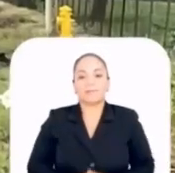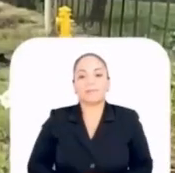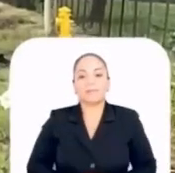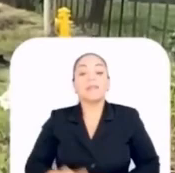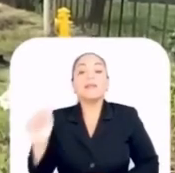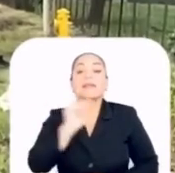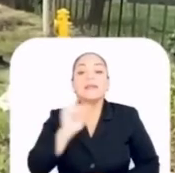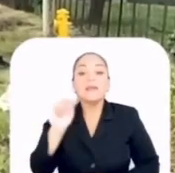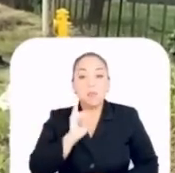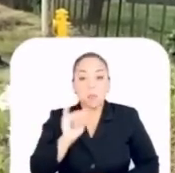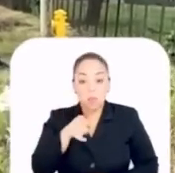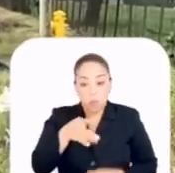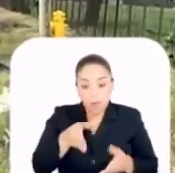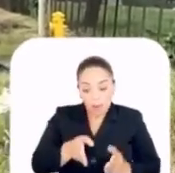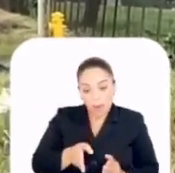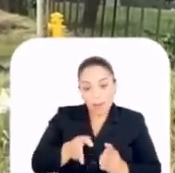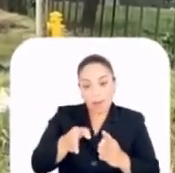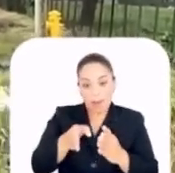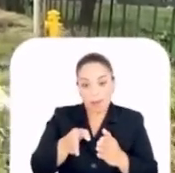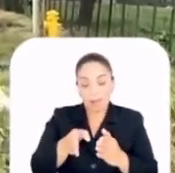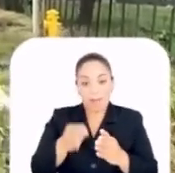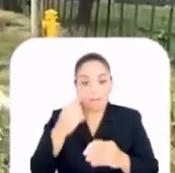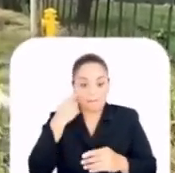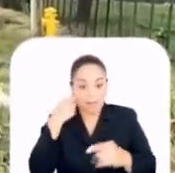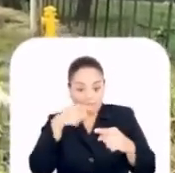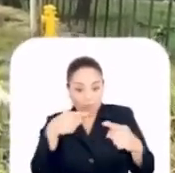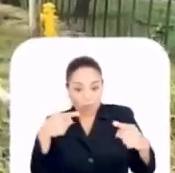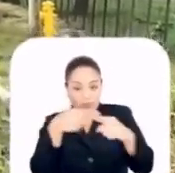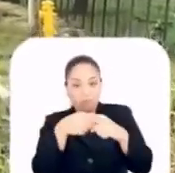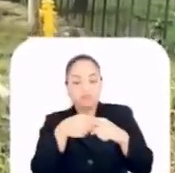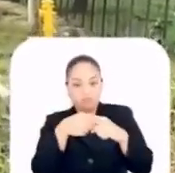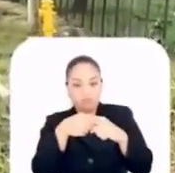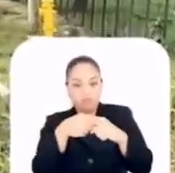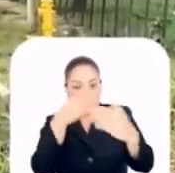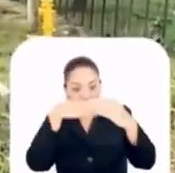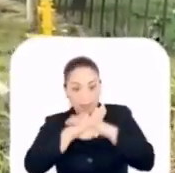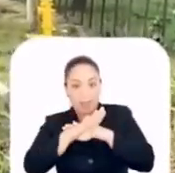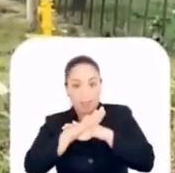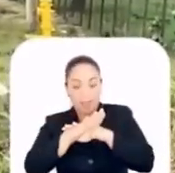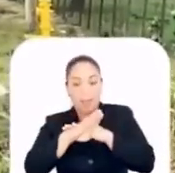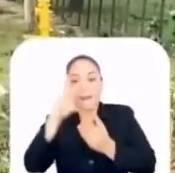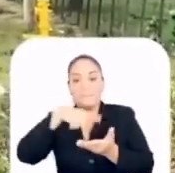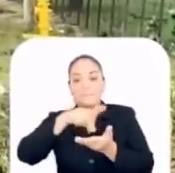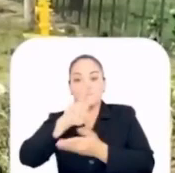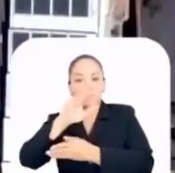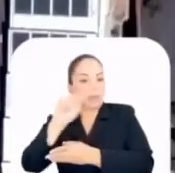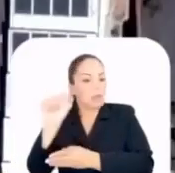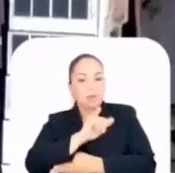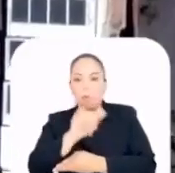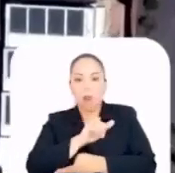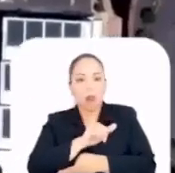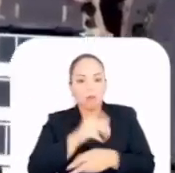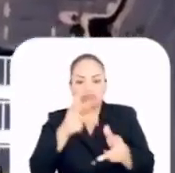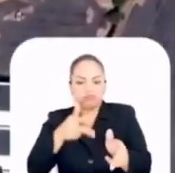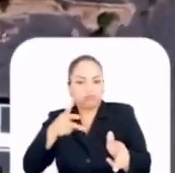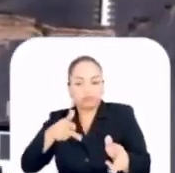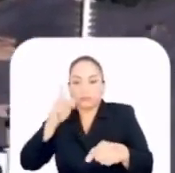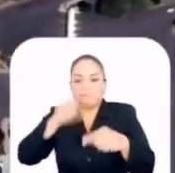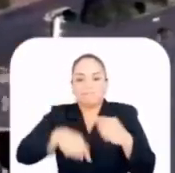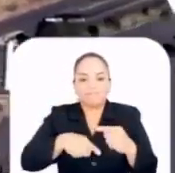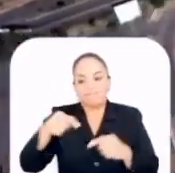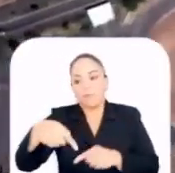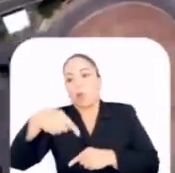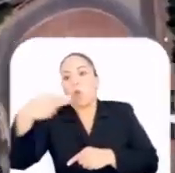Lo mismo ocurre en el trayecto que va desde este cruce hasta la entrada del Parque Viva. Y si nos vamos hasta